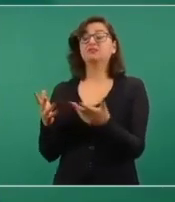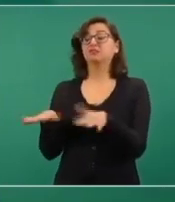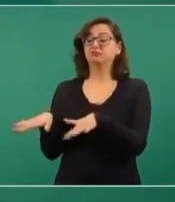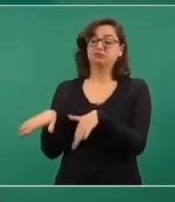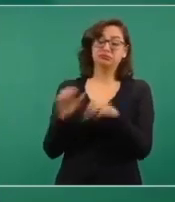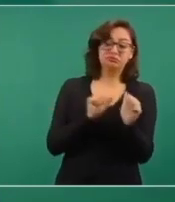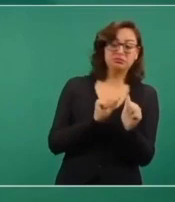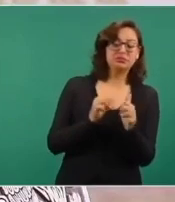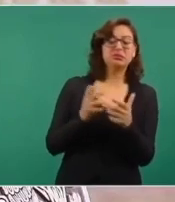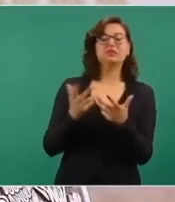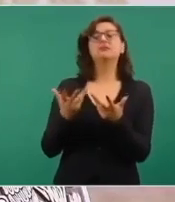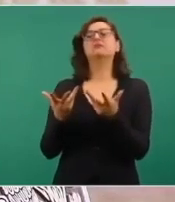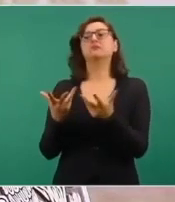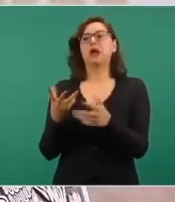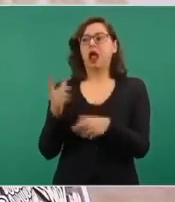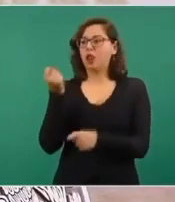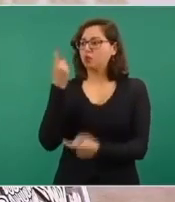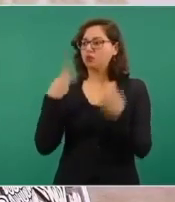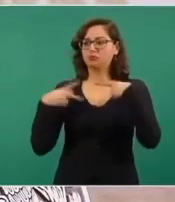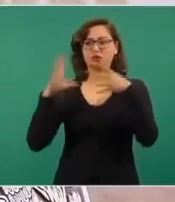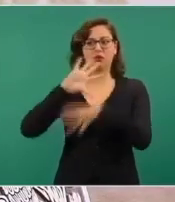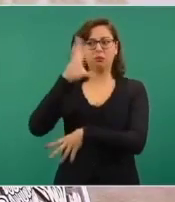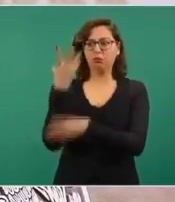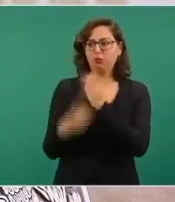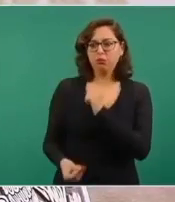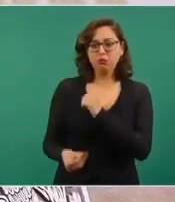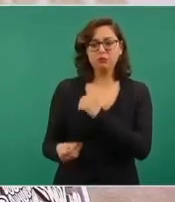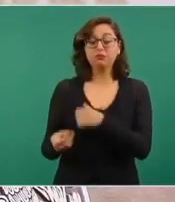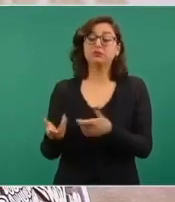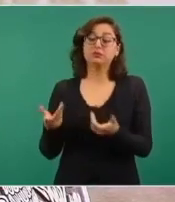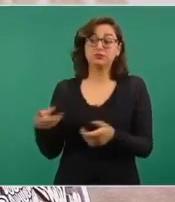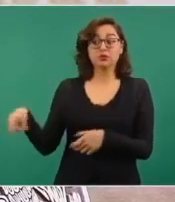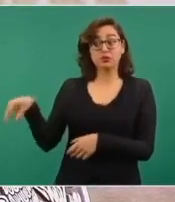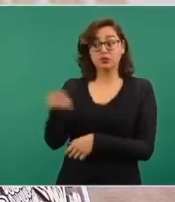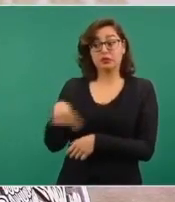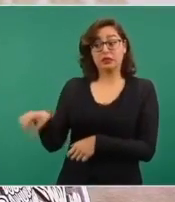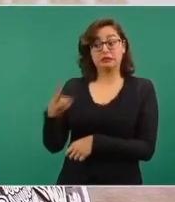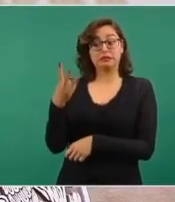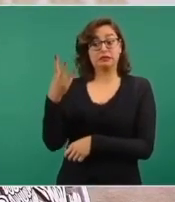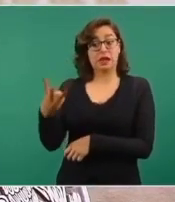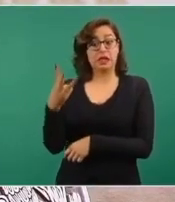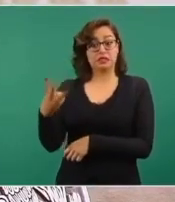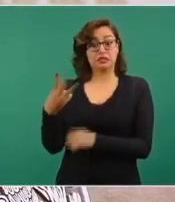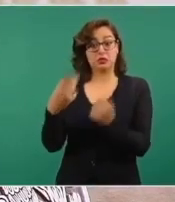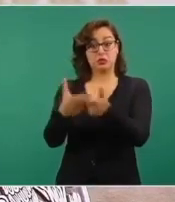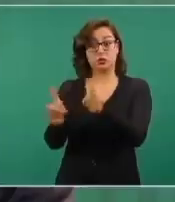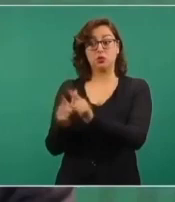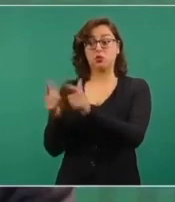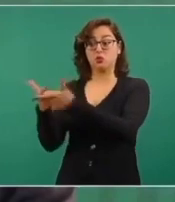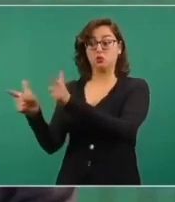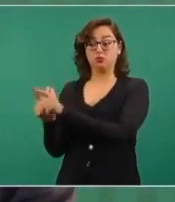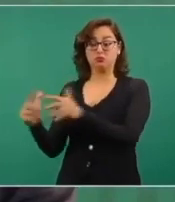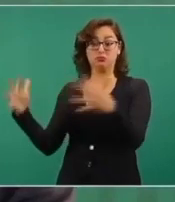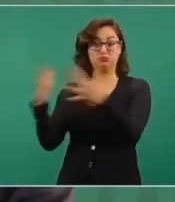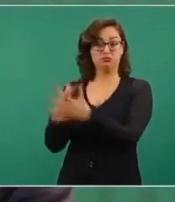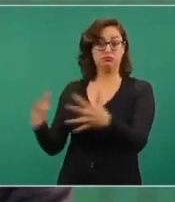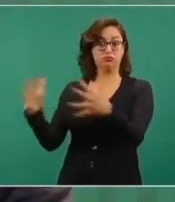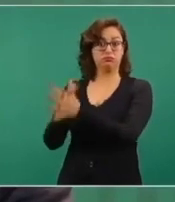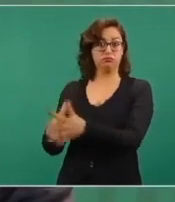yo creo que podemos lograr un acuerdo de paz, pero todos